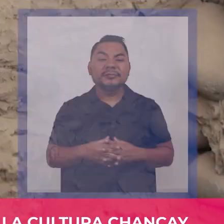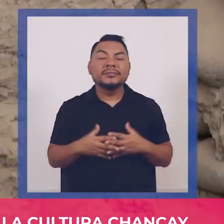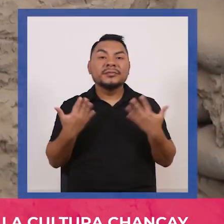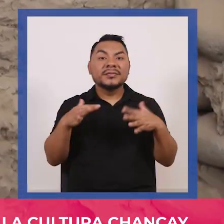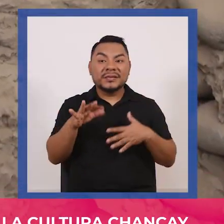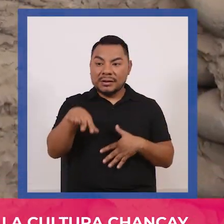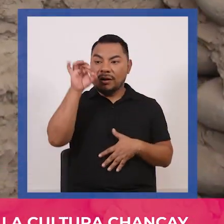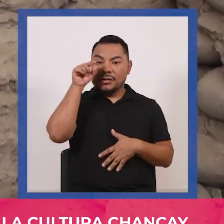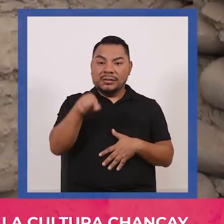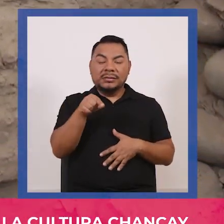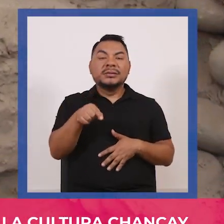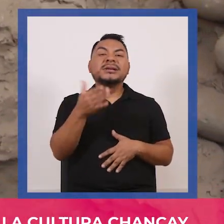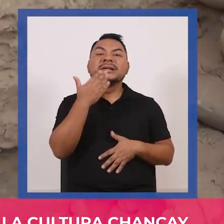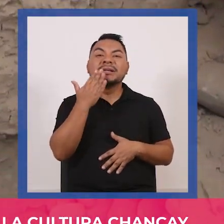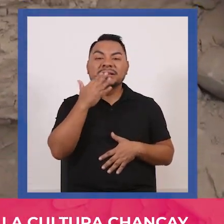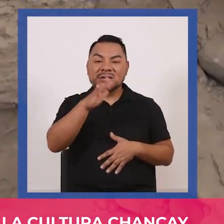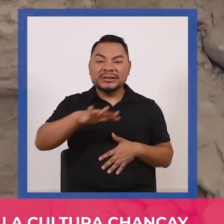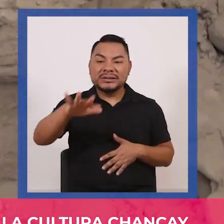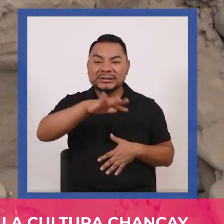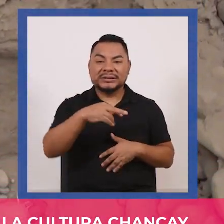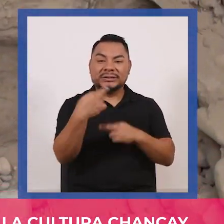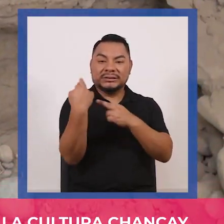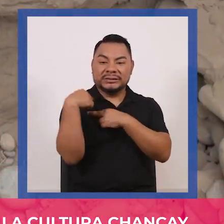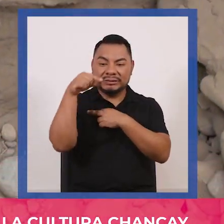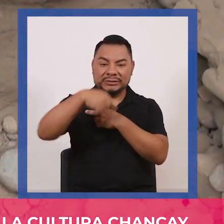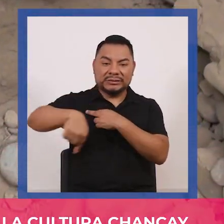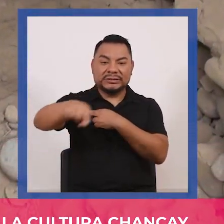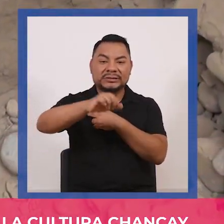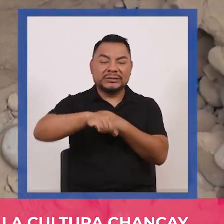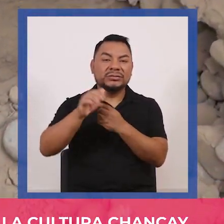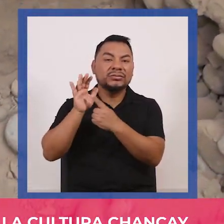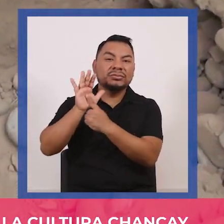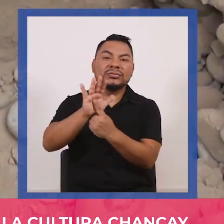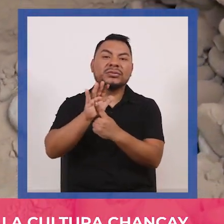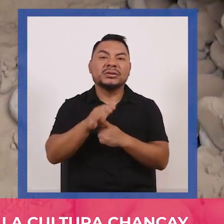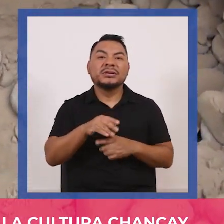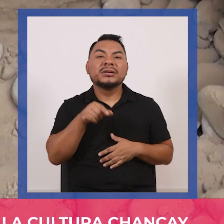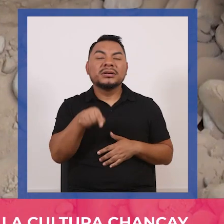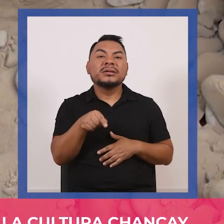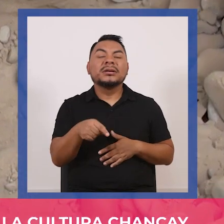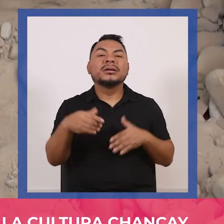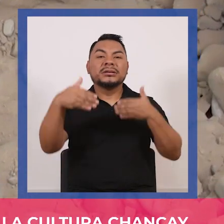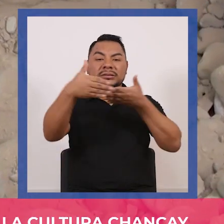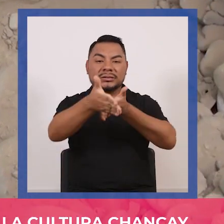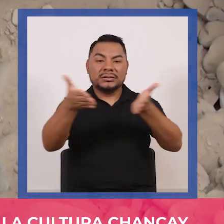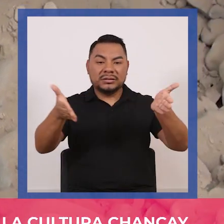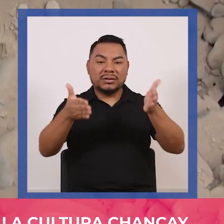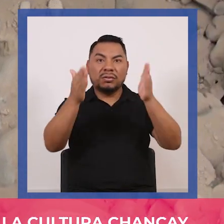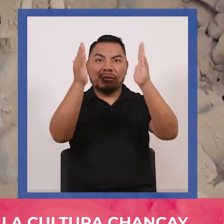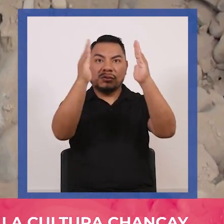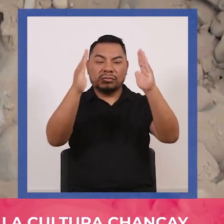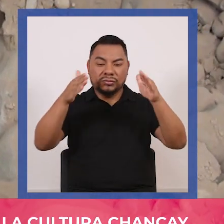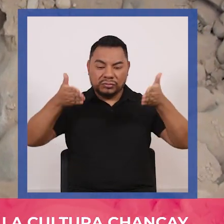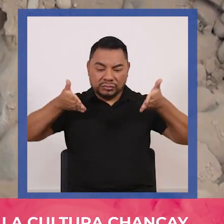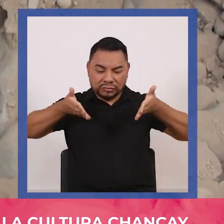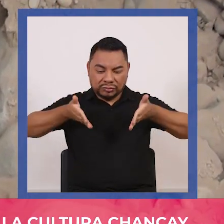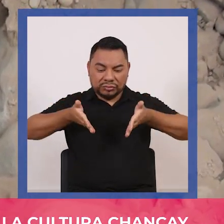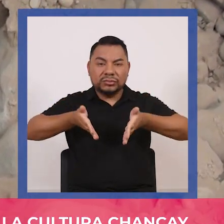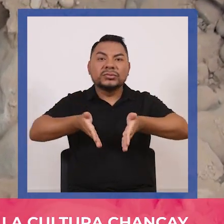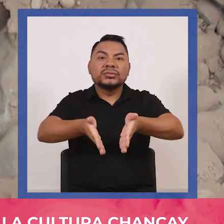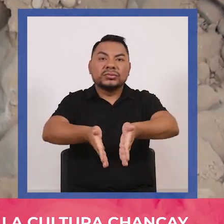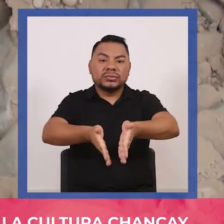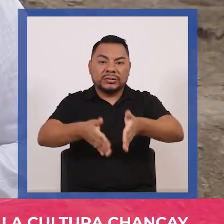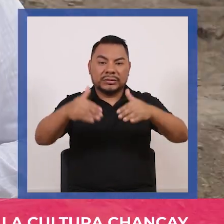hemos encontrado la representación mediante un friso de una chacana o cruzandina se trata de una